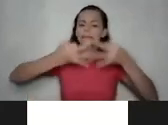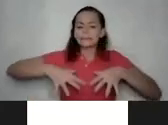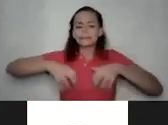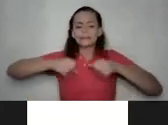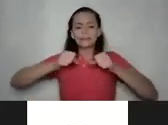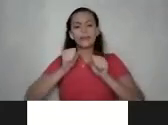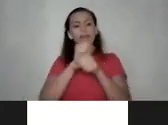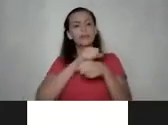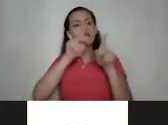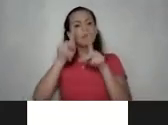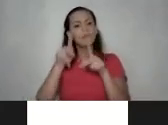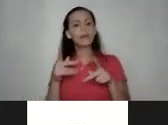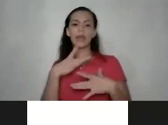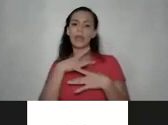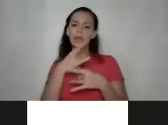se interese por el tema